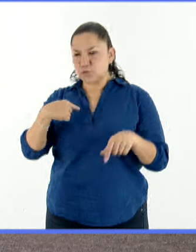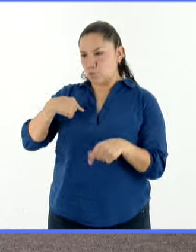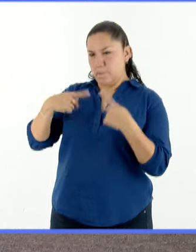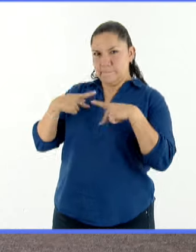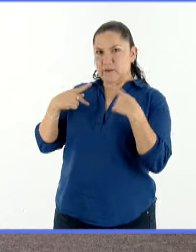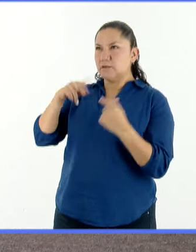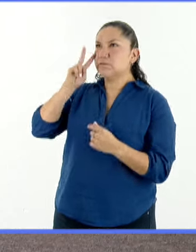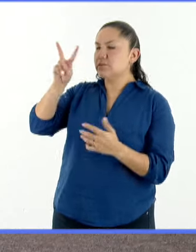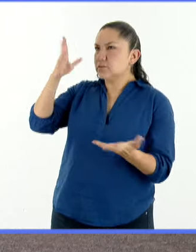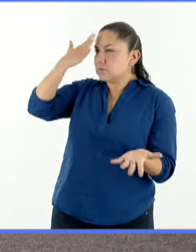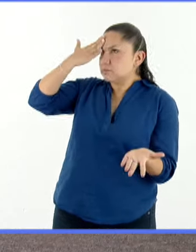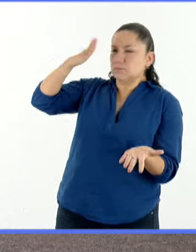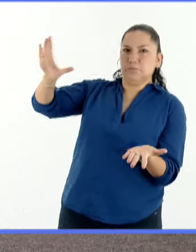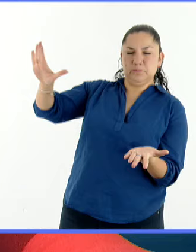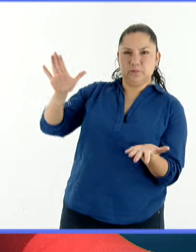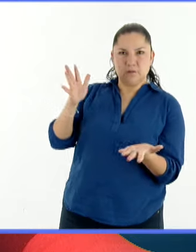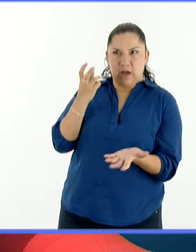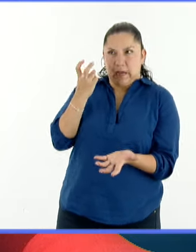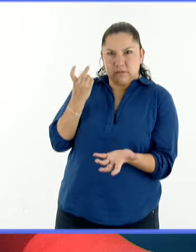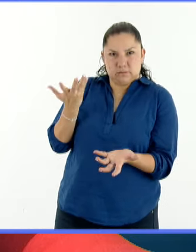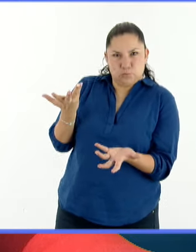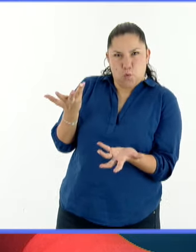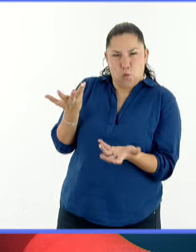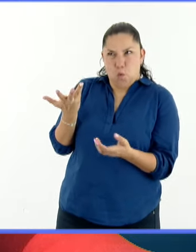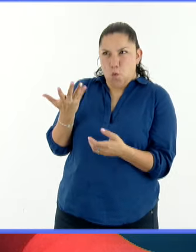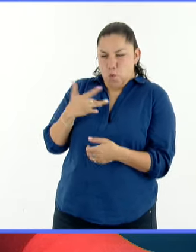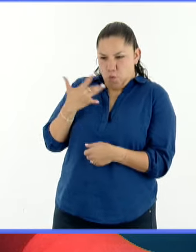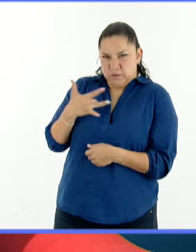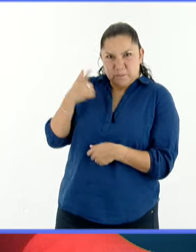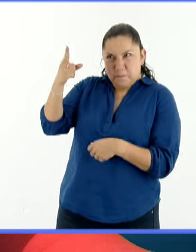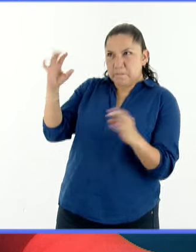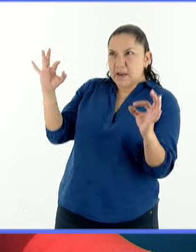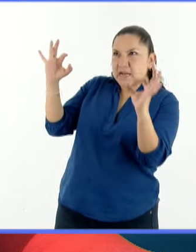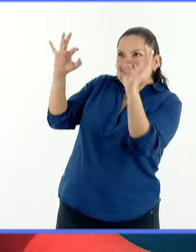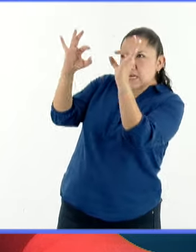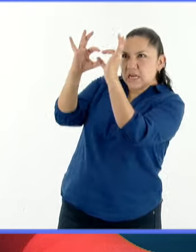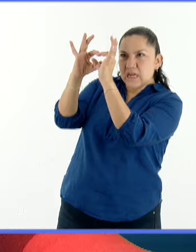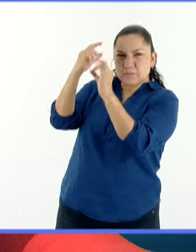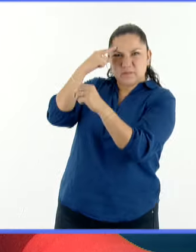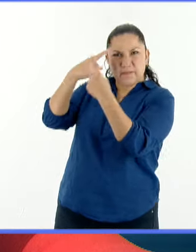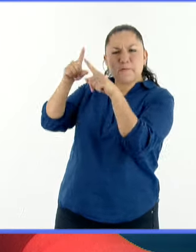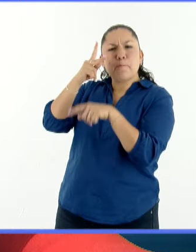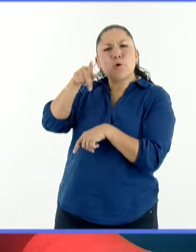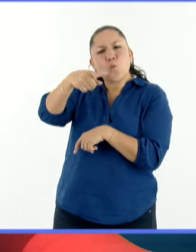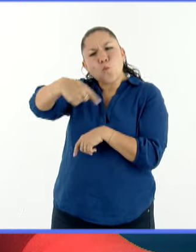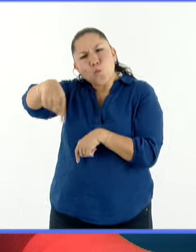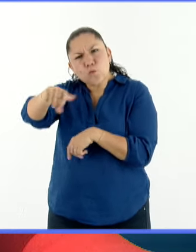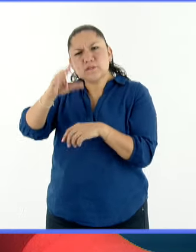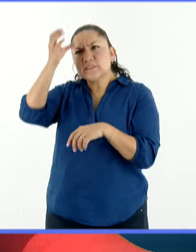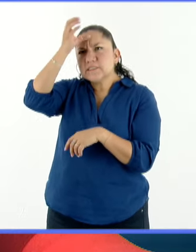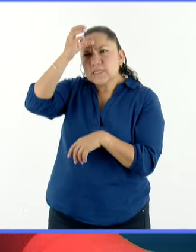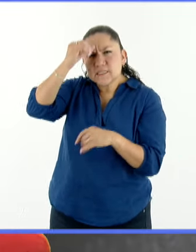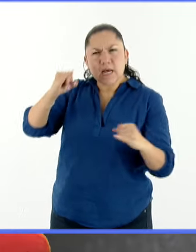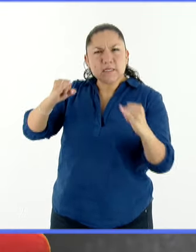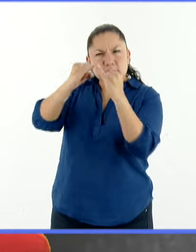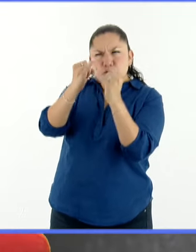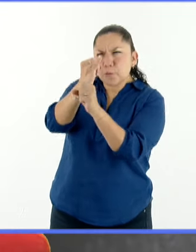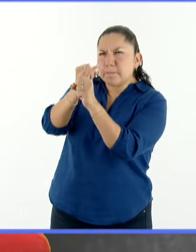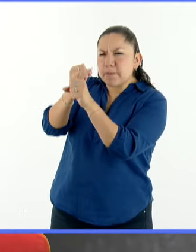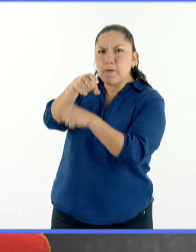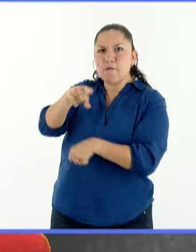Pero a la ciencia, a la comunidad científica y al instituto en particular, ¿qué es lo que más les llama la atención de un evento de este tipo?